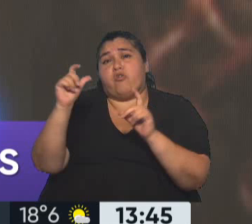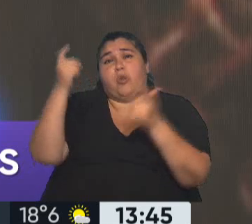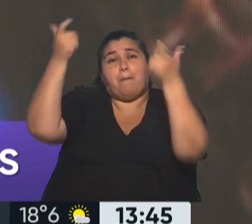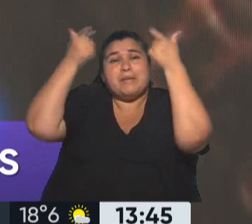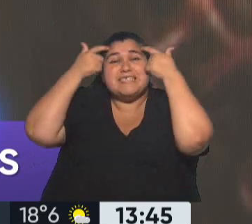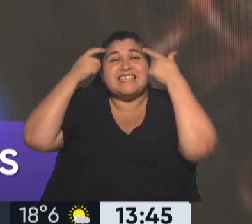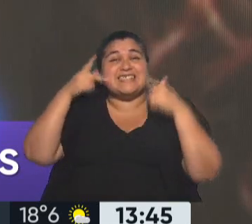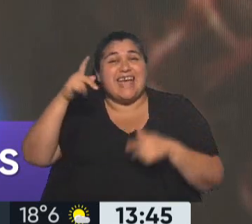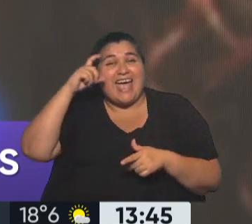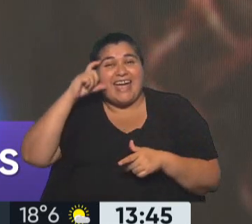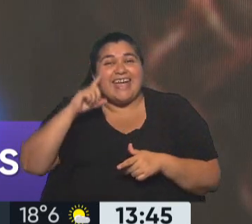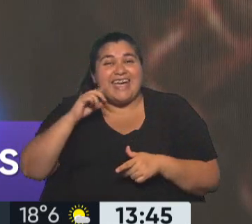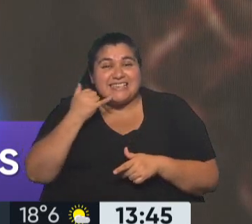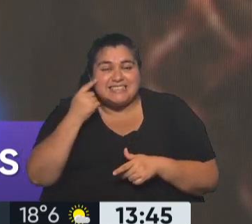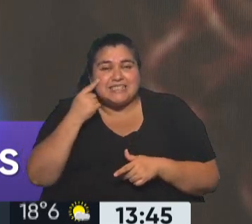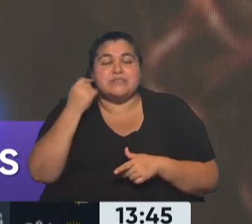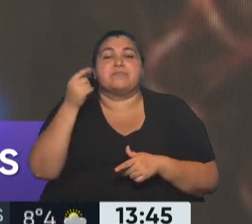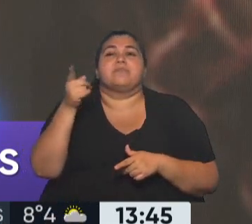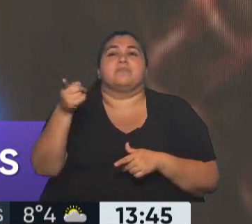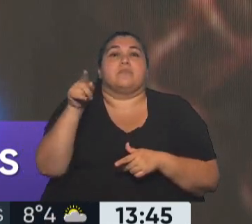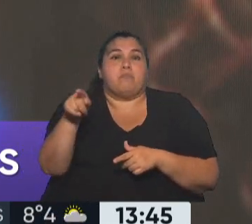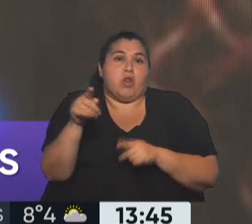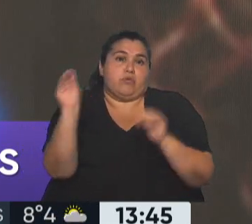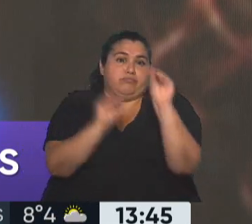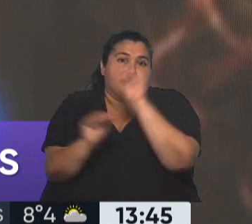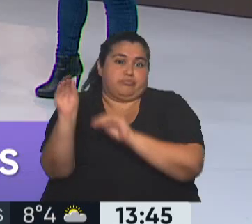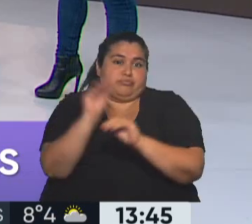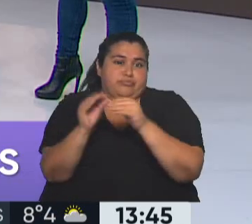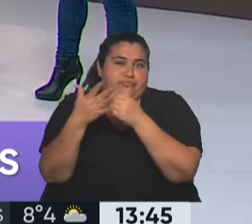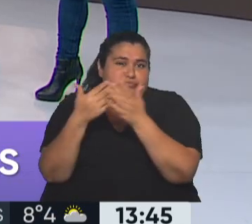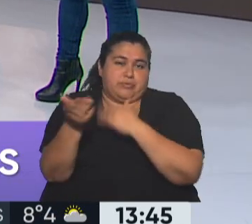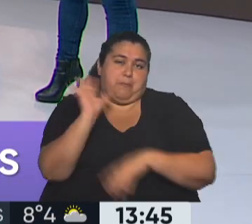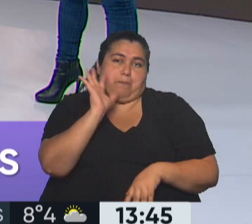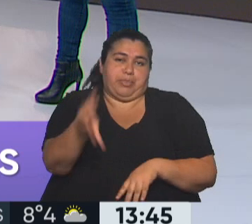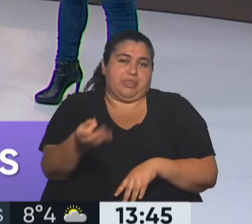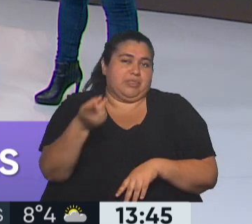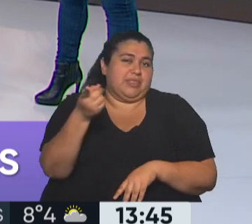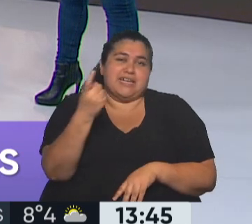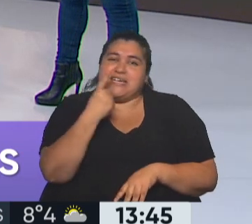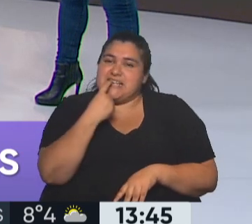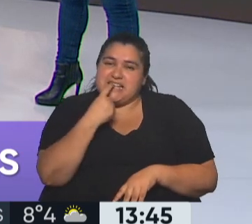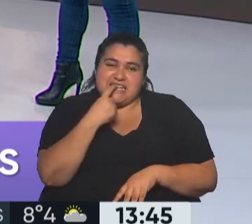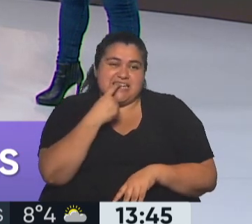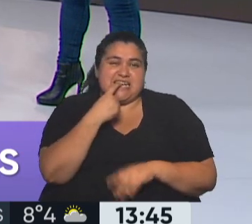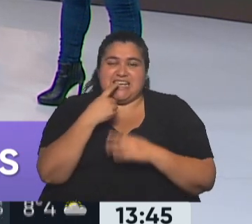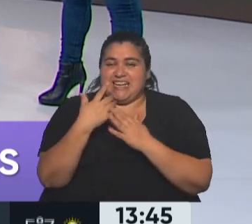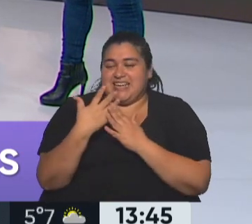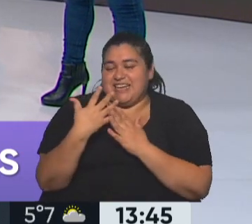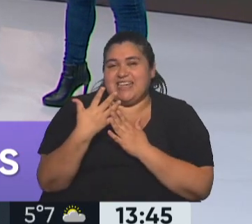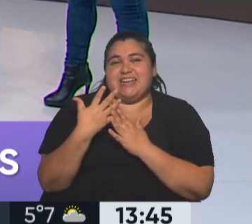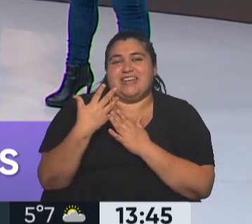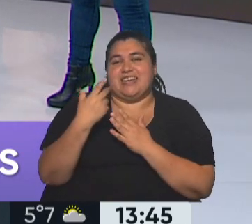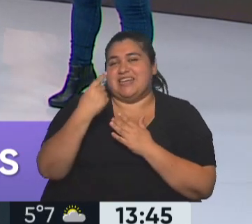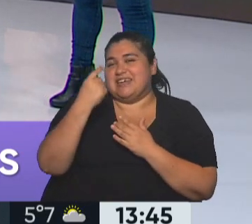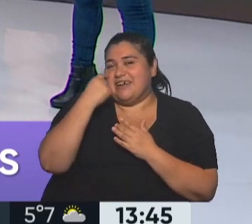foto real, pero que había sido retocada con Photoshop, ya no podemos creer. Era muy notorio, igual le faltaba un dedito a la nena, es